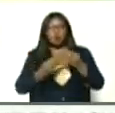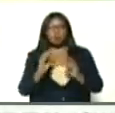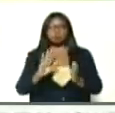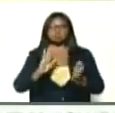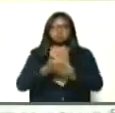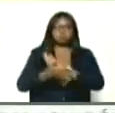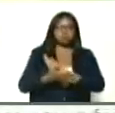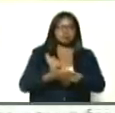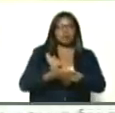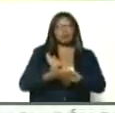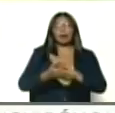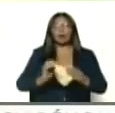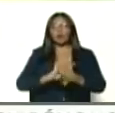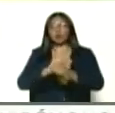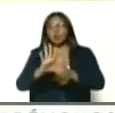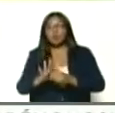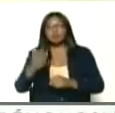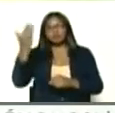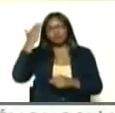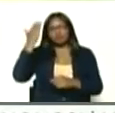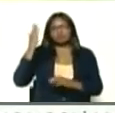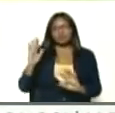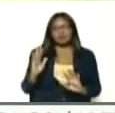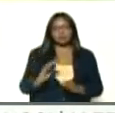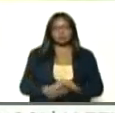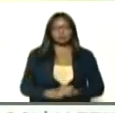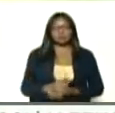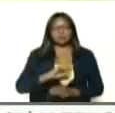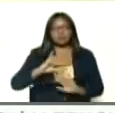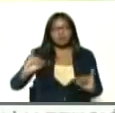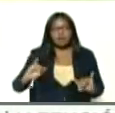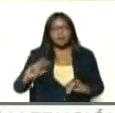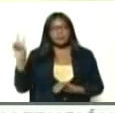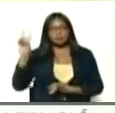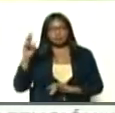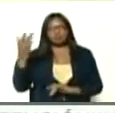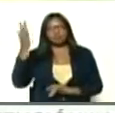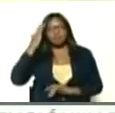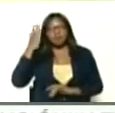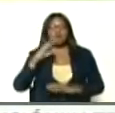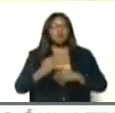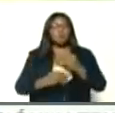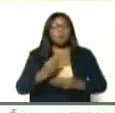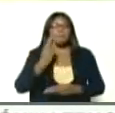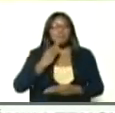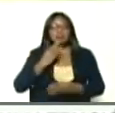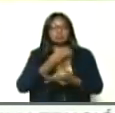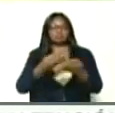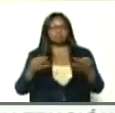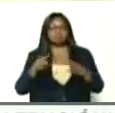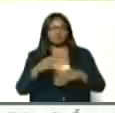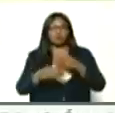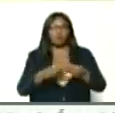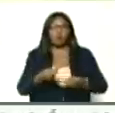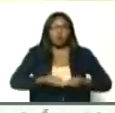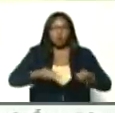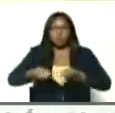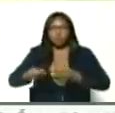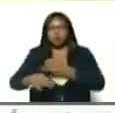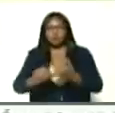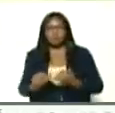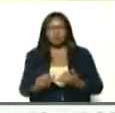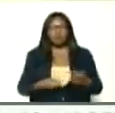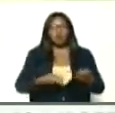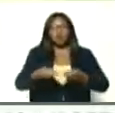cadenas de contagio, del COVID-19, ya Venezuela, ha tenido, una experiencia exitosa, sobre el control, de las